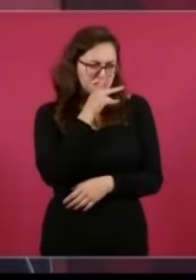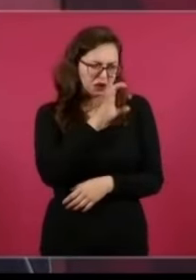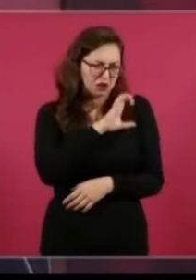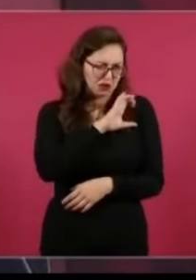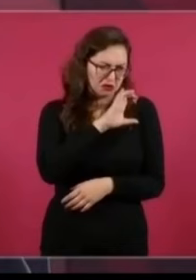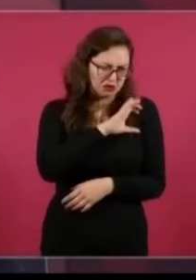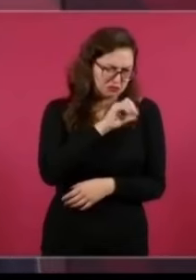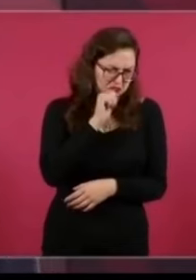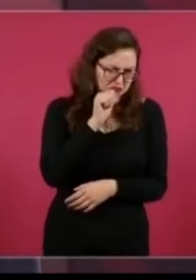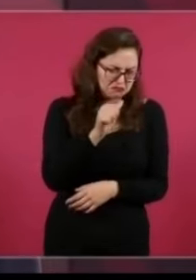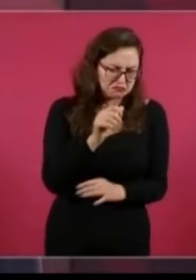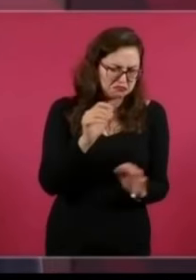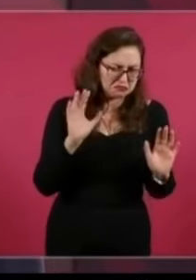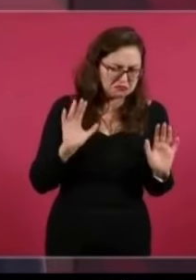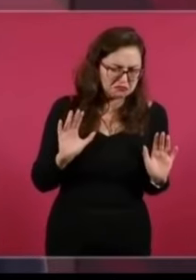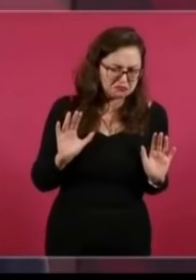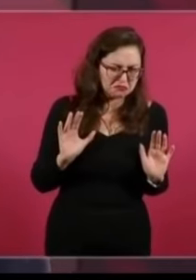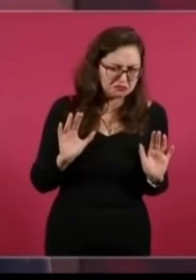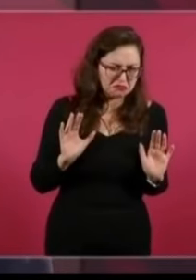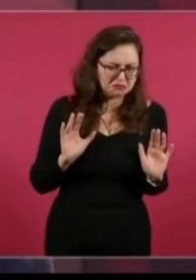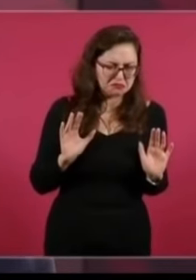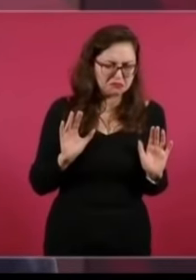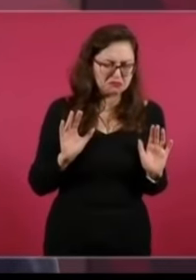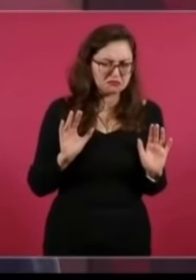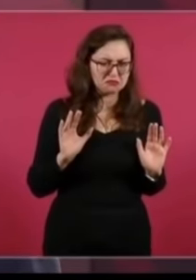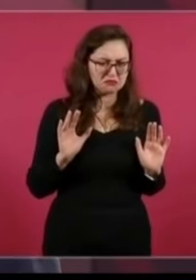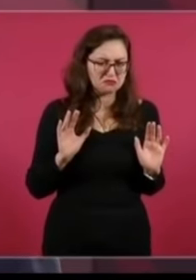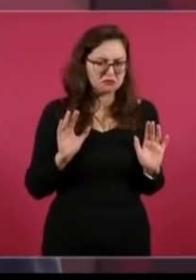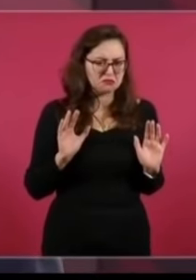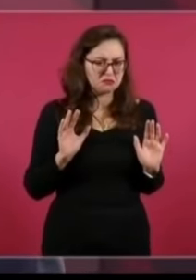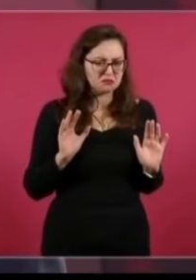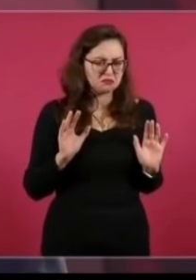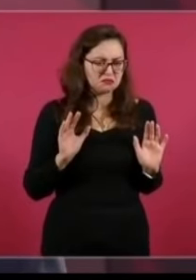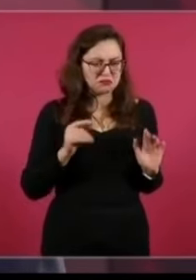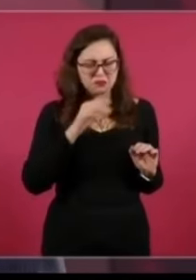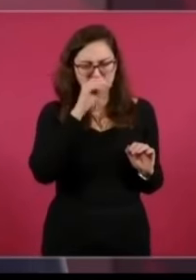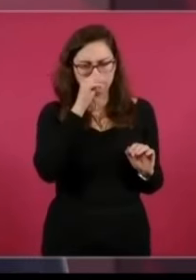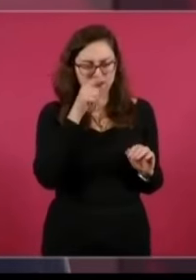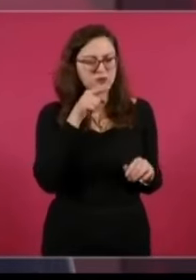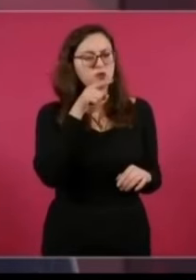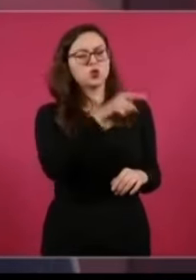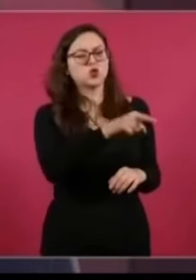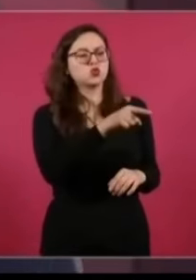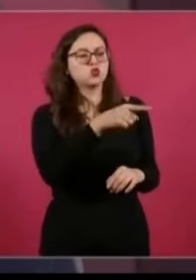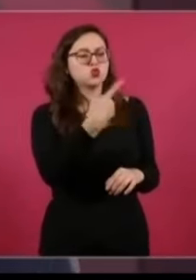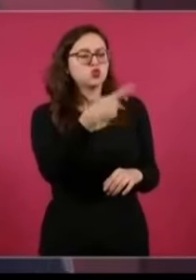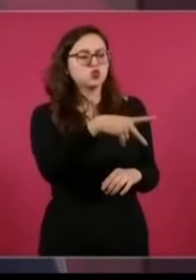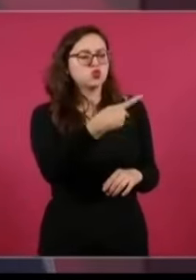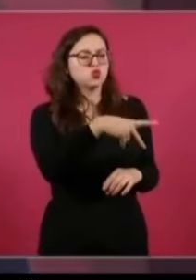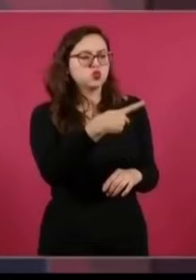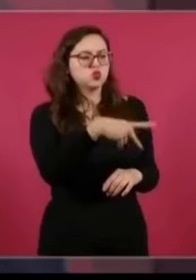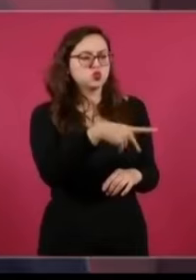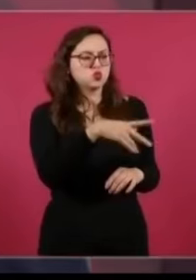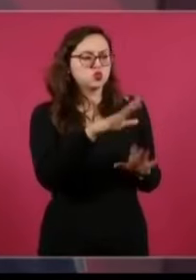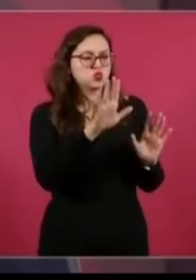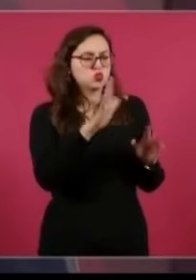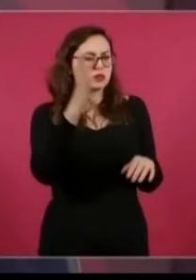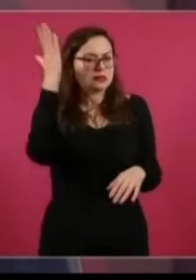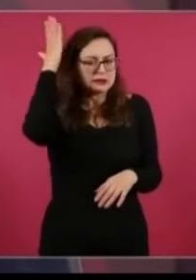injerencismo, ni traición a la patria, ni nada. Y lamento, pues, que se vaya a querer poner una